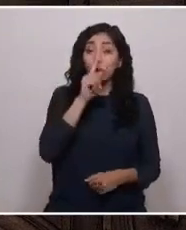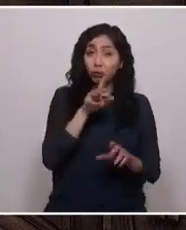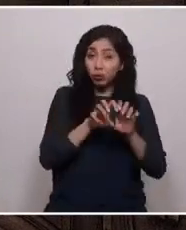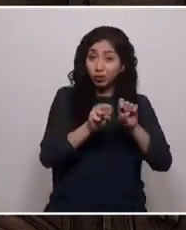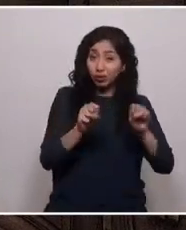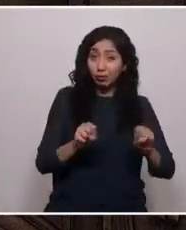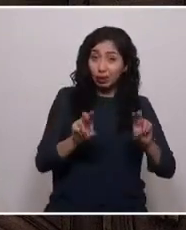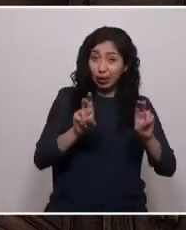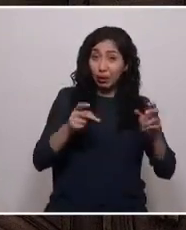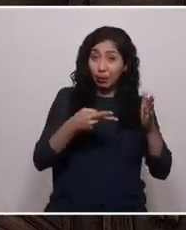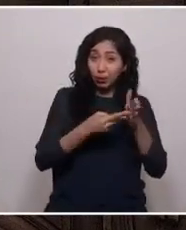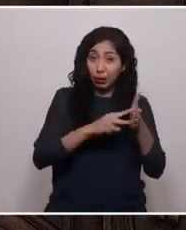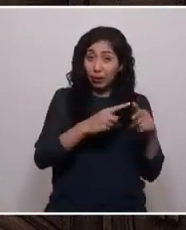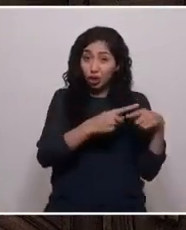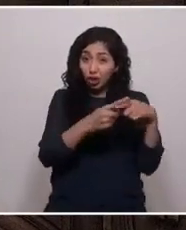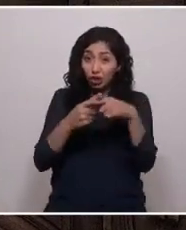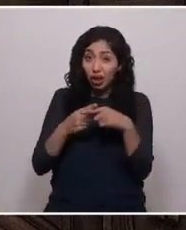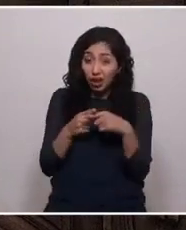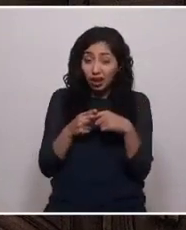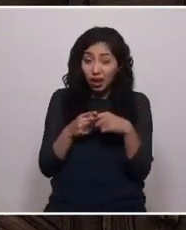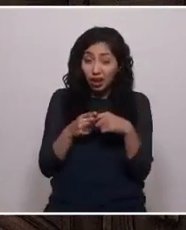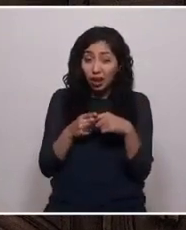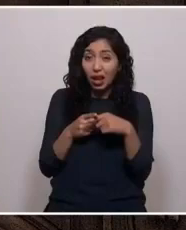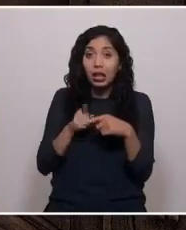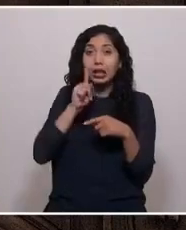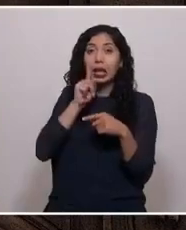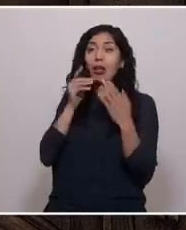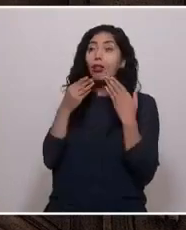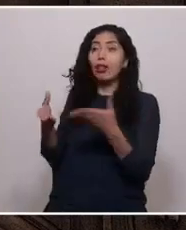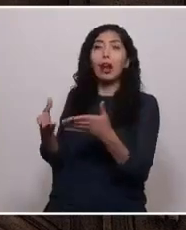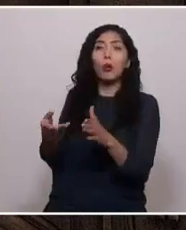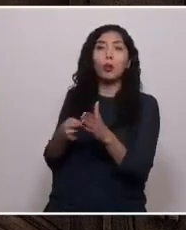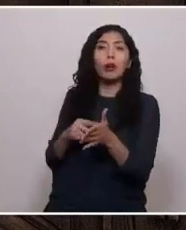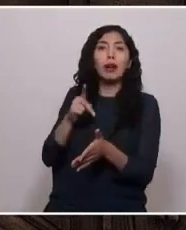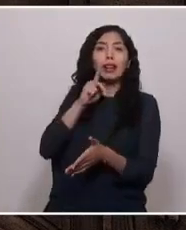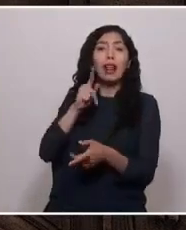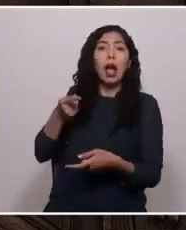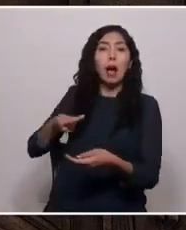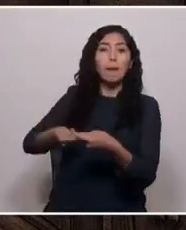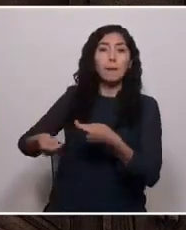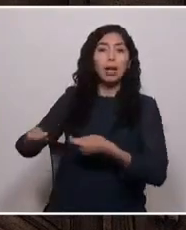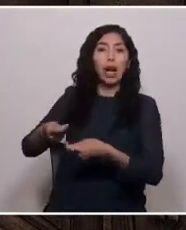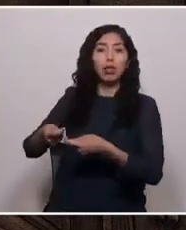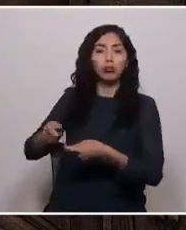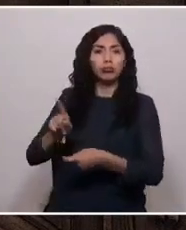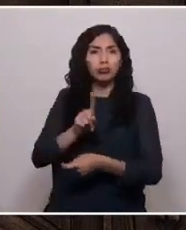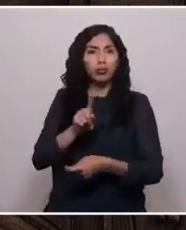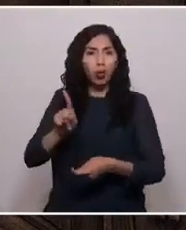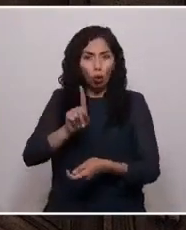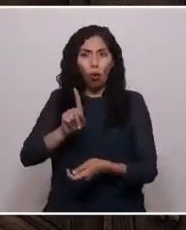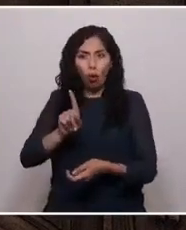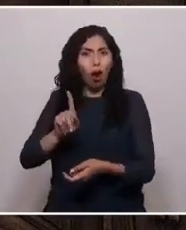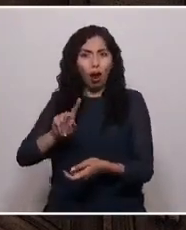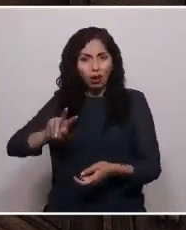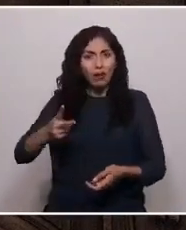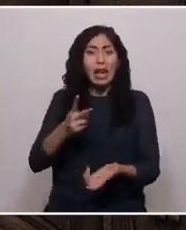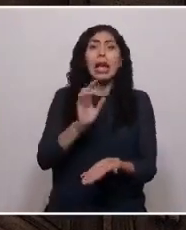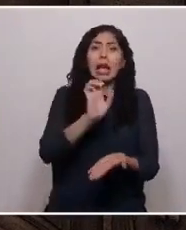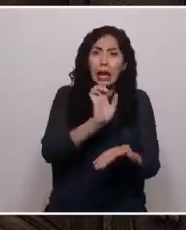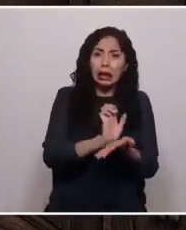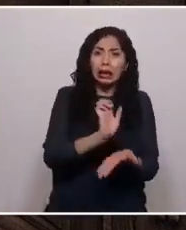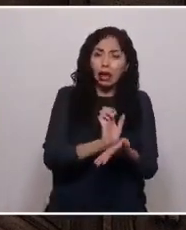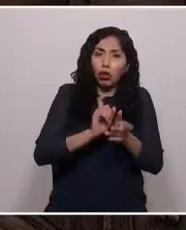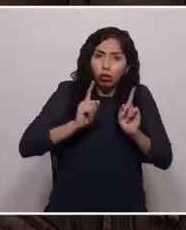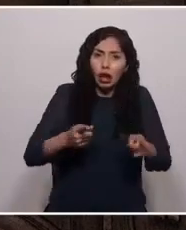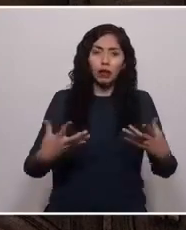no quedará como hoy, entregado al mercado, sino que el Estado asumirá el rol activo para